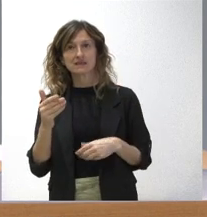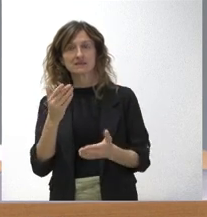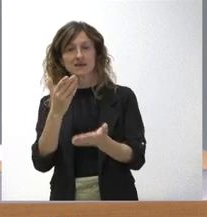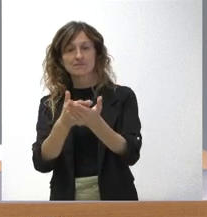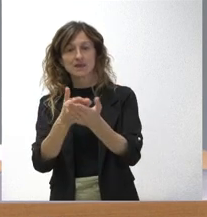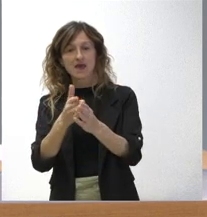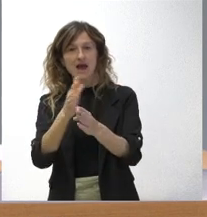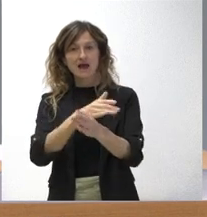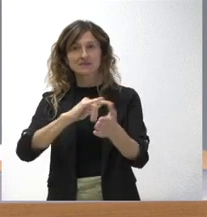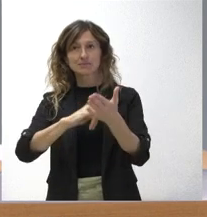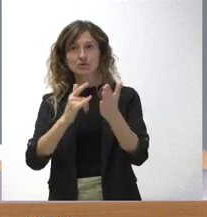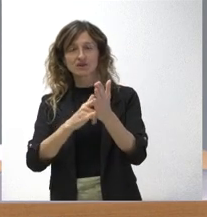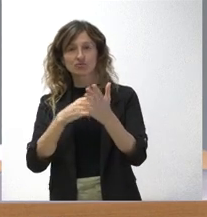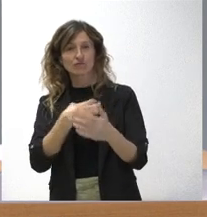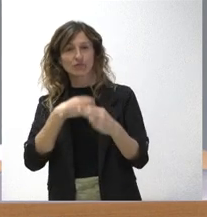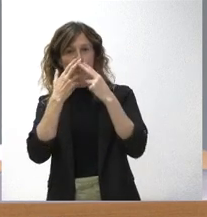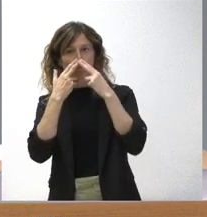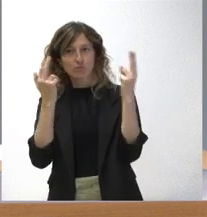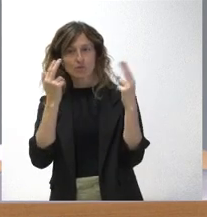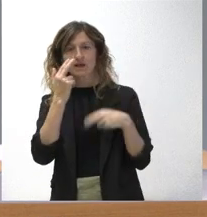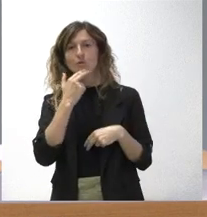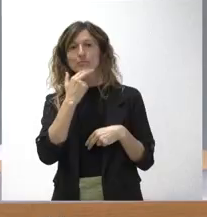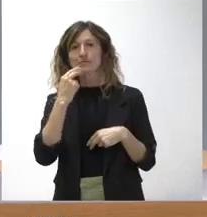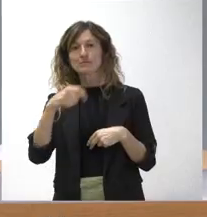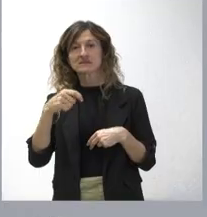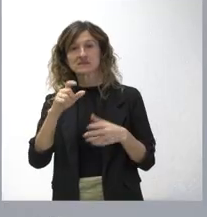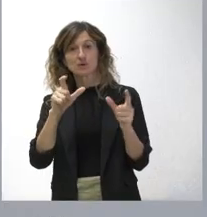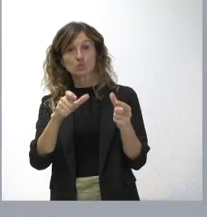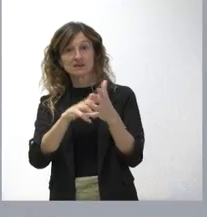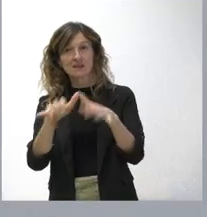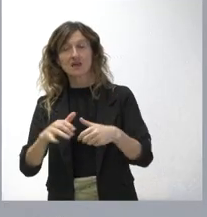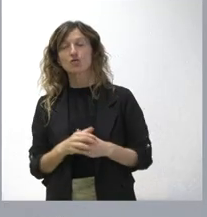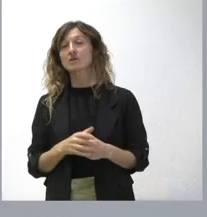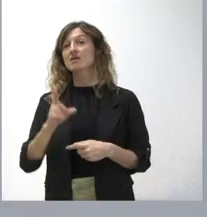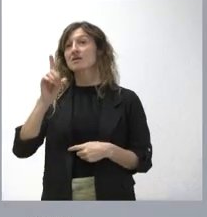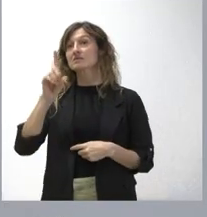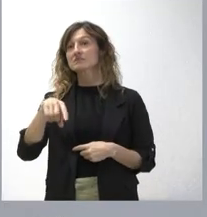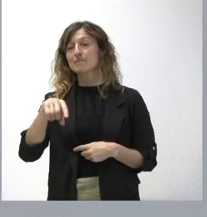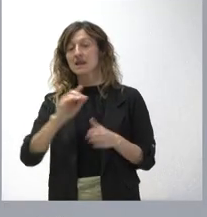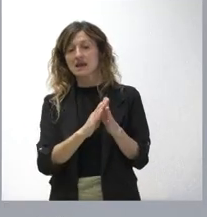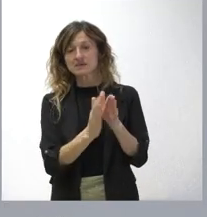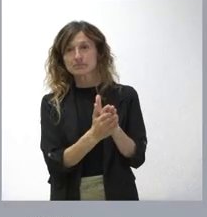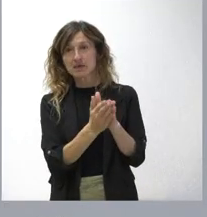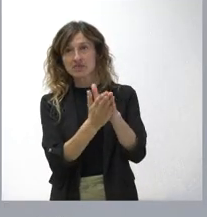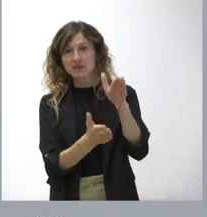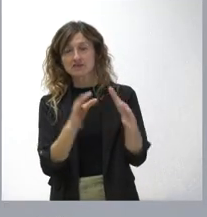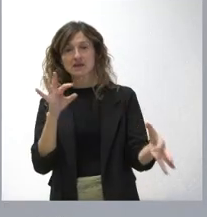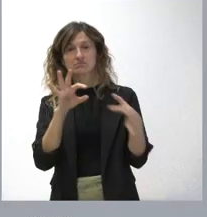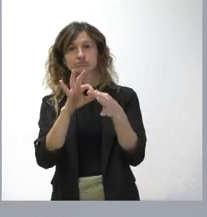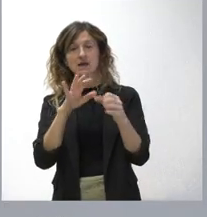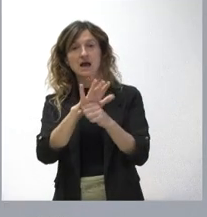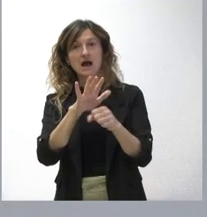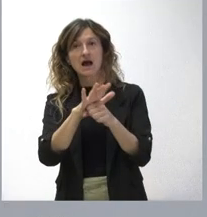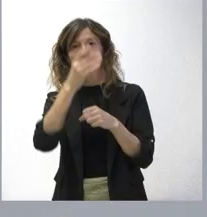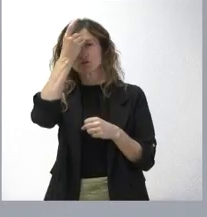un anteproyecto de ley de función pública, que es un compromiso del presidente de la Junta de Castilla y León, traíamos un conjunto de expedientes, ven ustedes vinculados al ámbito de la